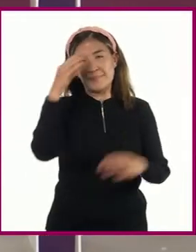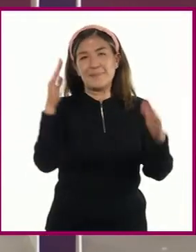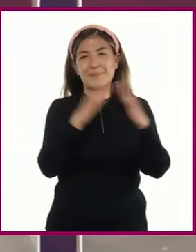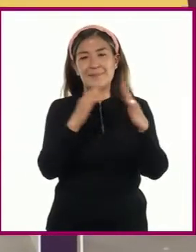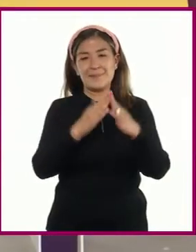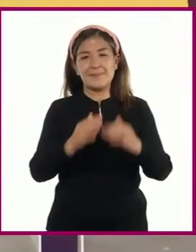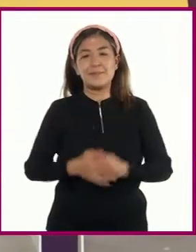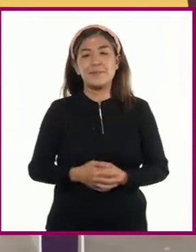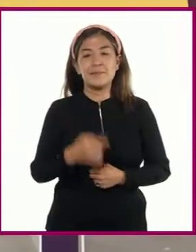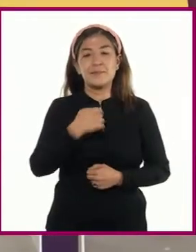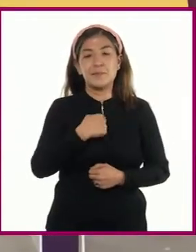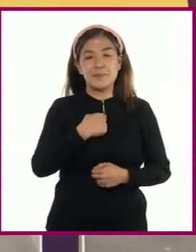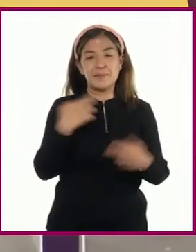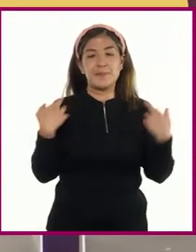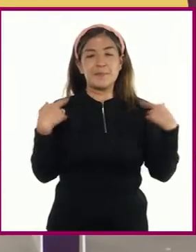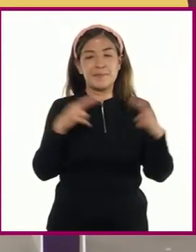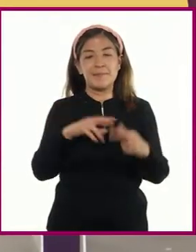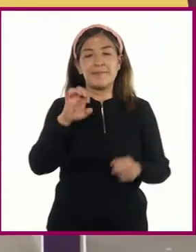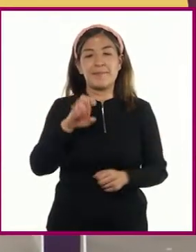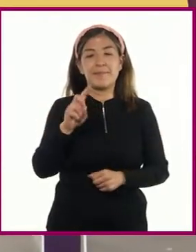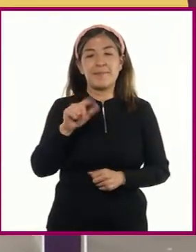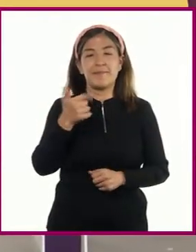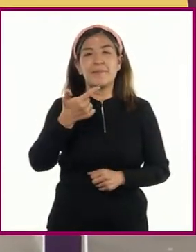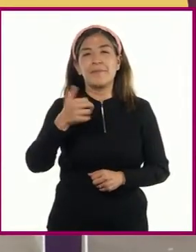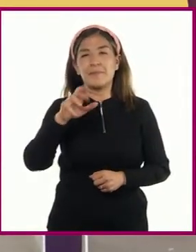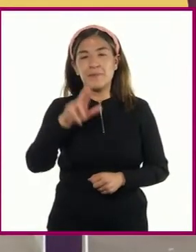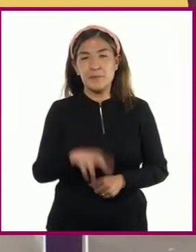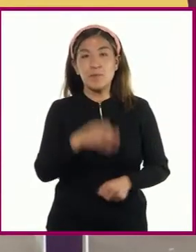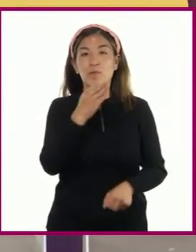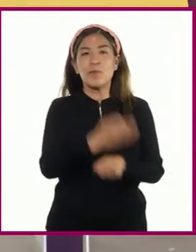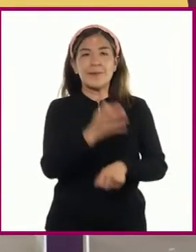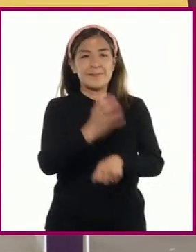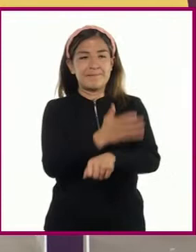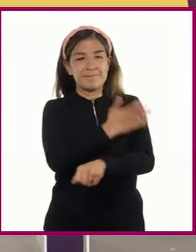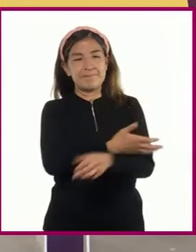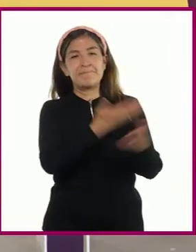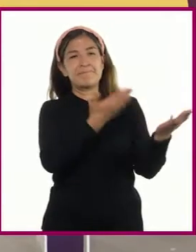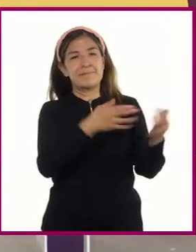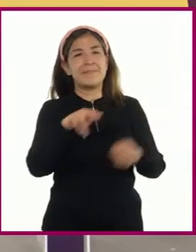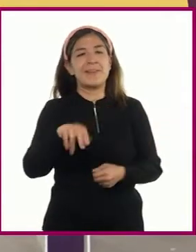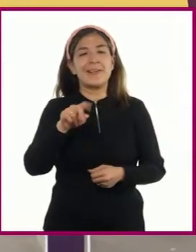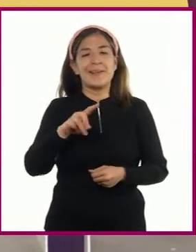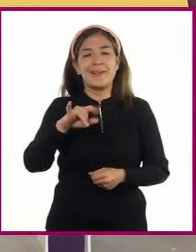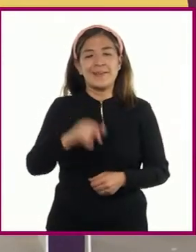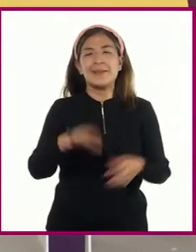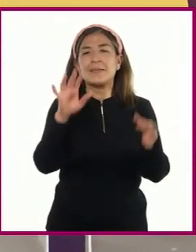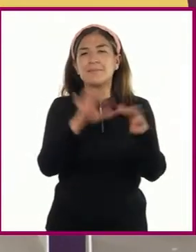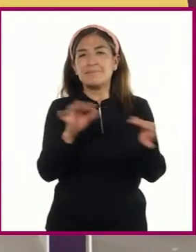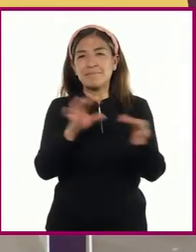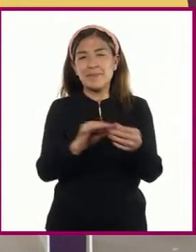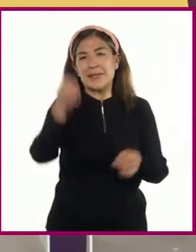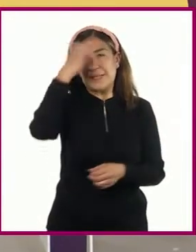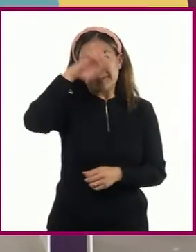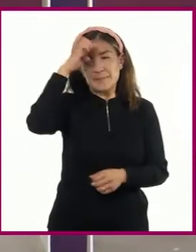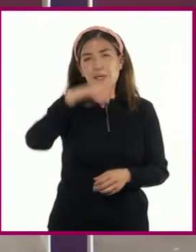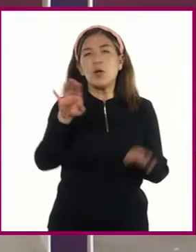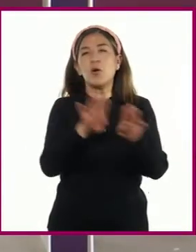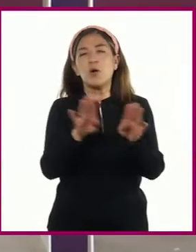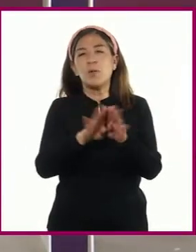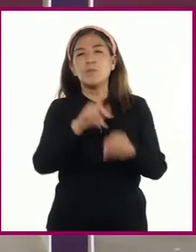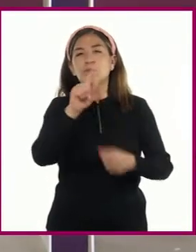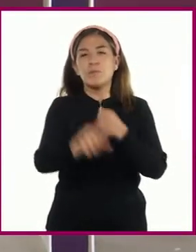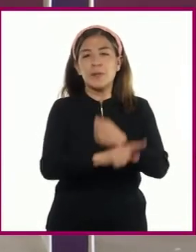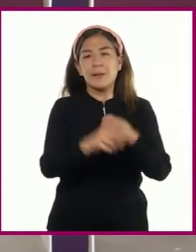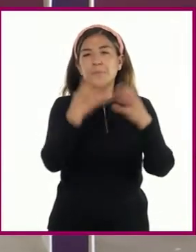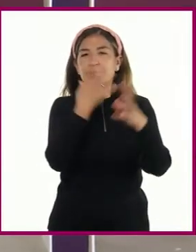Casa. Soy el maestro Edgar Coyote y en compañía de Nadia abordaremos el tema Experiencias de Mediación, en el que